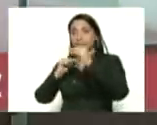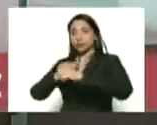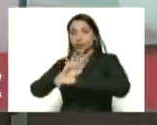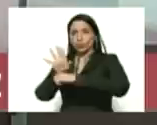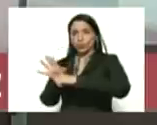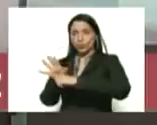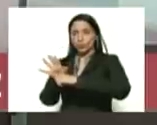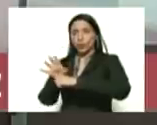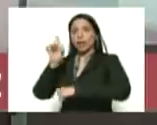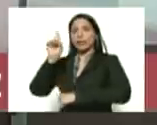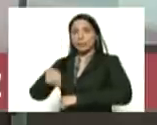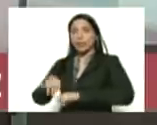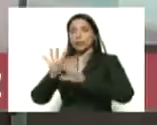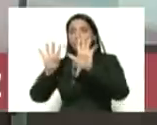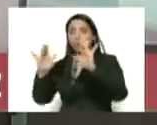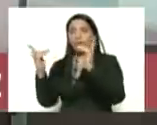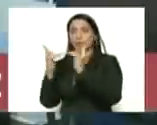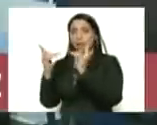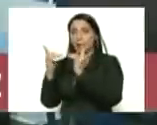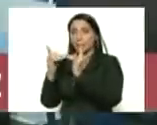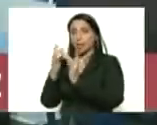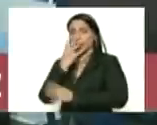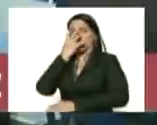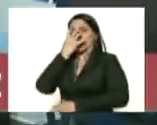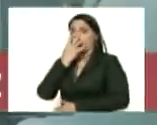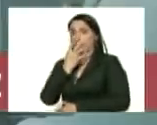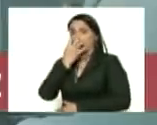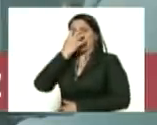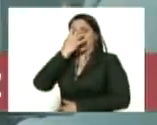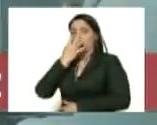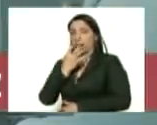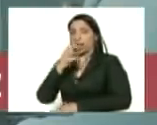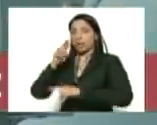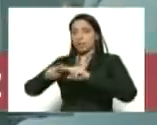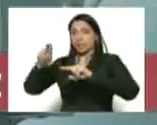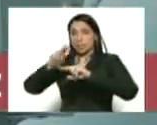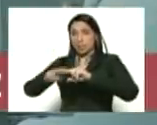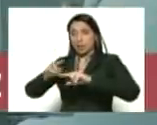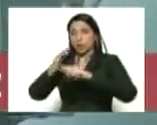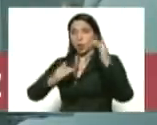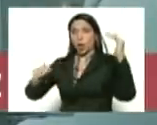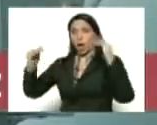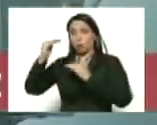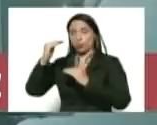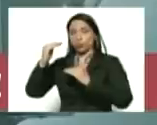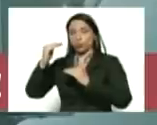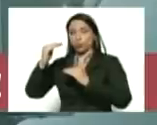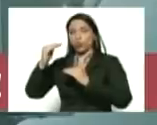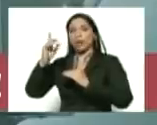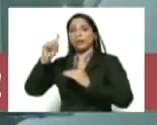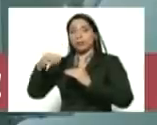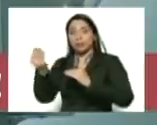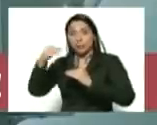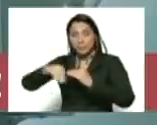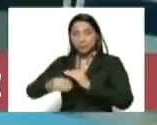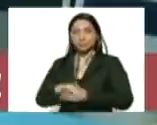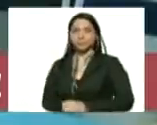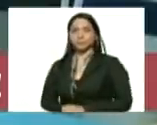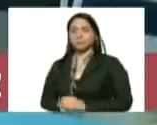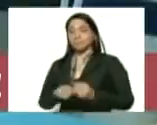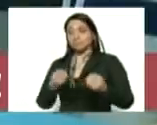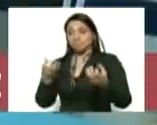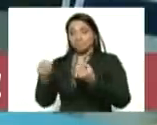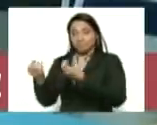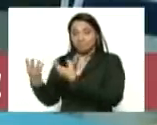y 9 camas de terapia intensiva de niños y de adultos adicionalmente con una adaptación